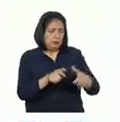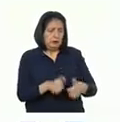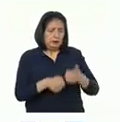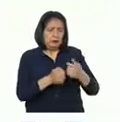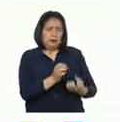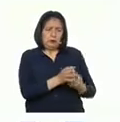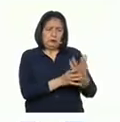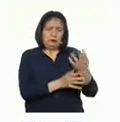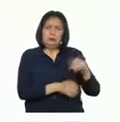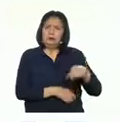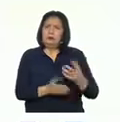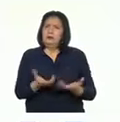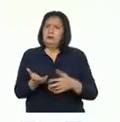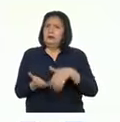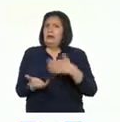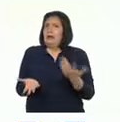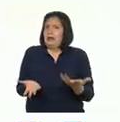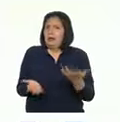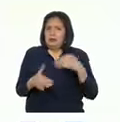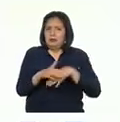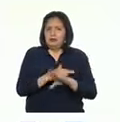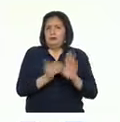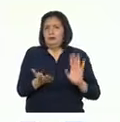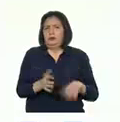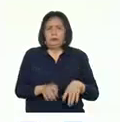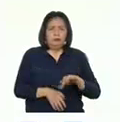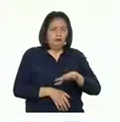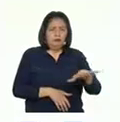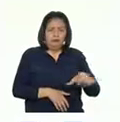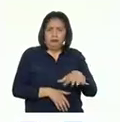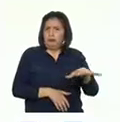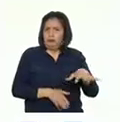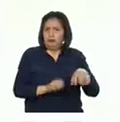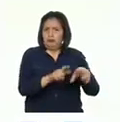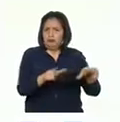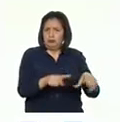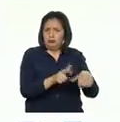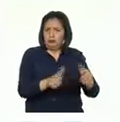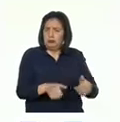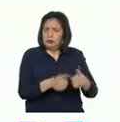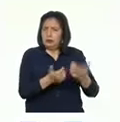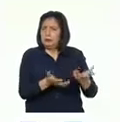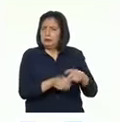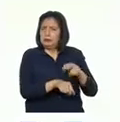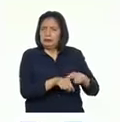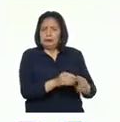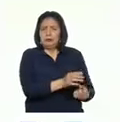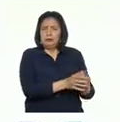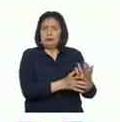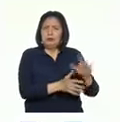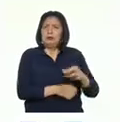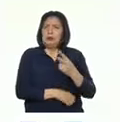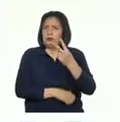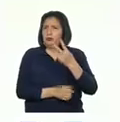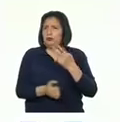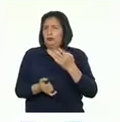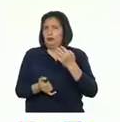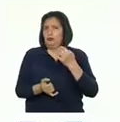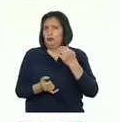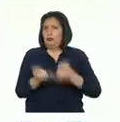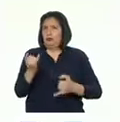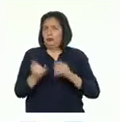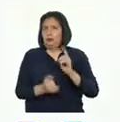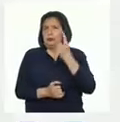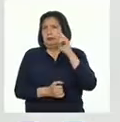debo saber qué es lo que hay en un ecosistema. Por eso, las dos últimas ideas nacen de la